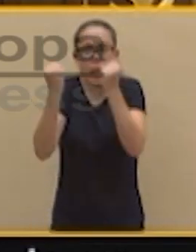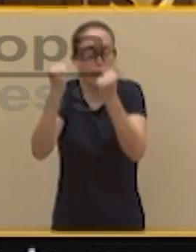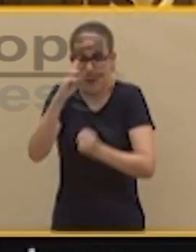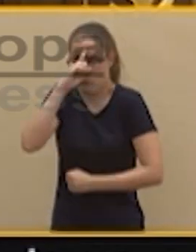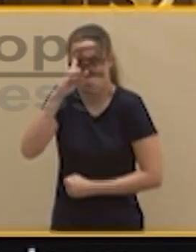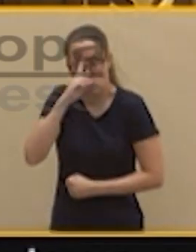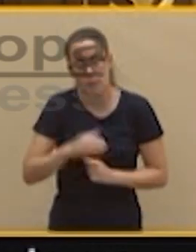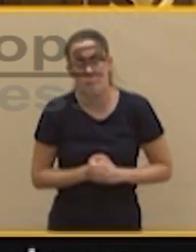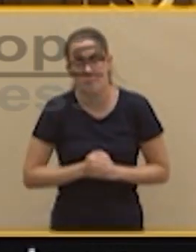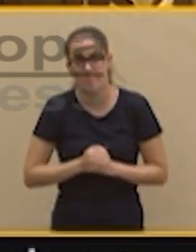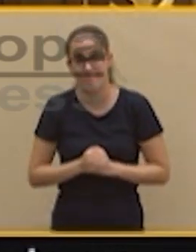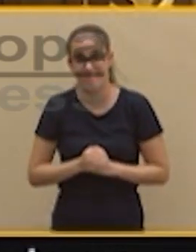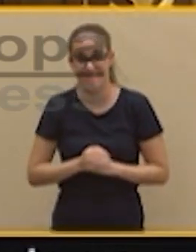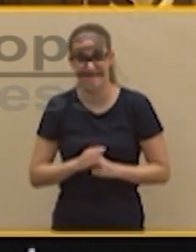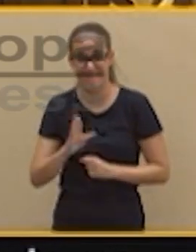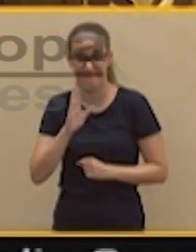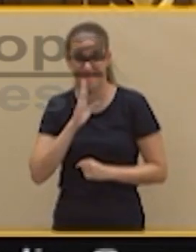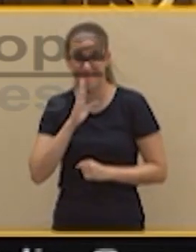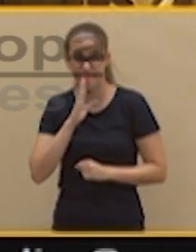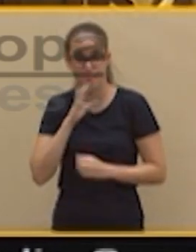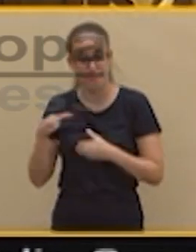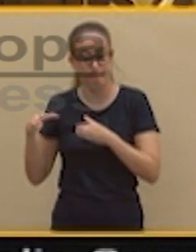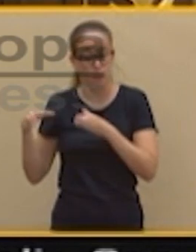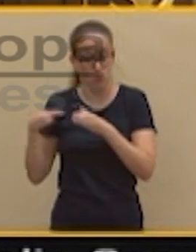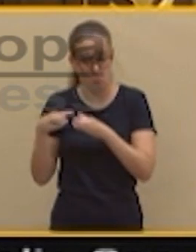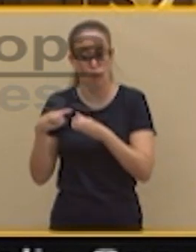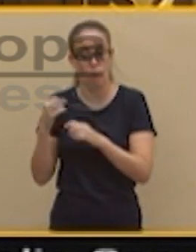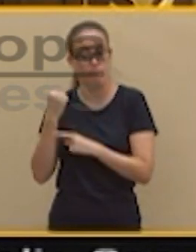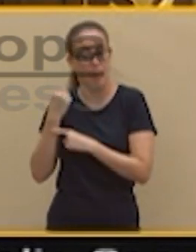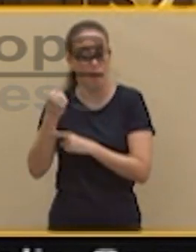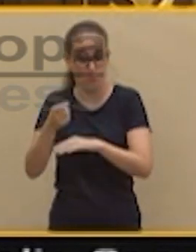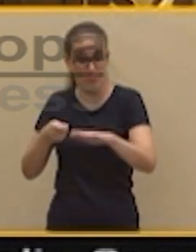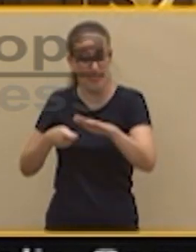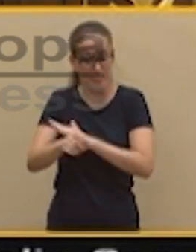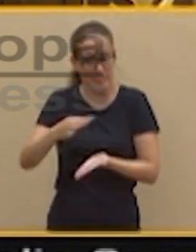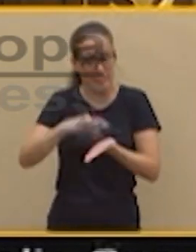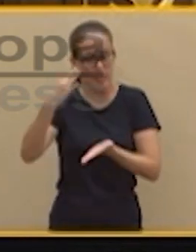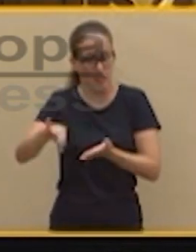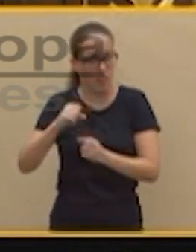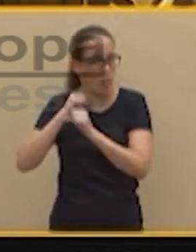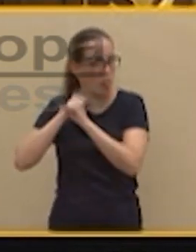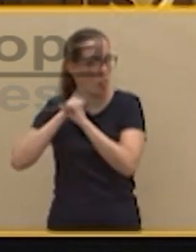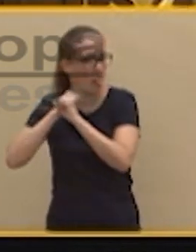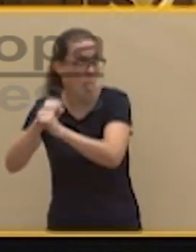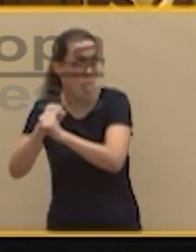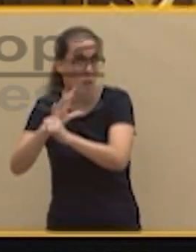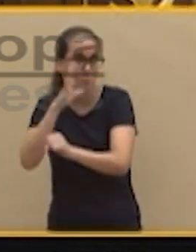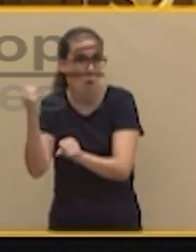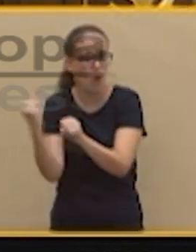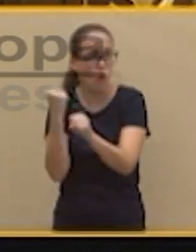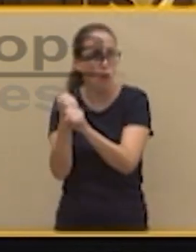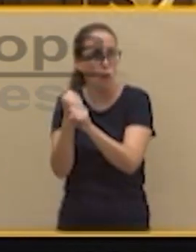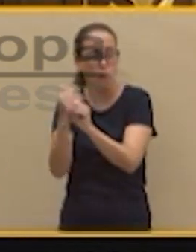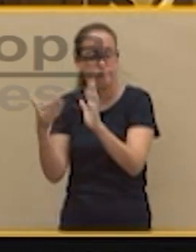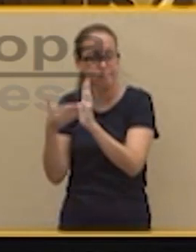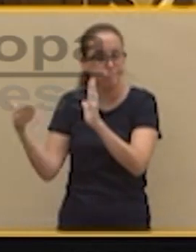los socios de la moción de censura y por eso no han hecho ningún esfuerzo para conseguir otro apoyo. No hay ningún documento que conozcamos, no hay